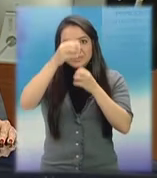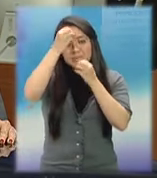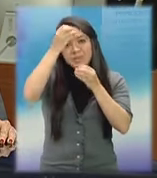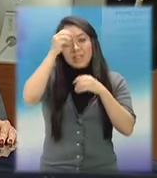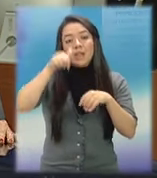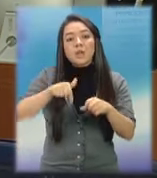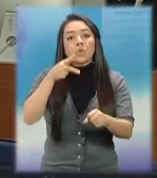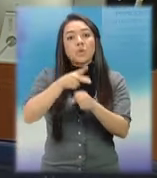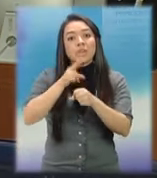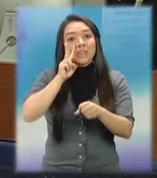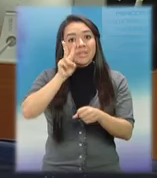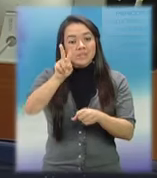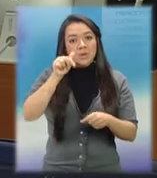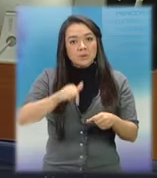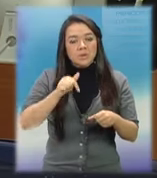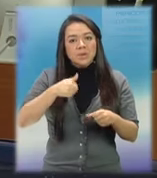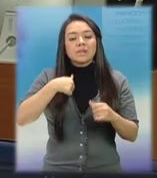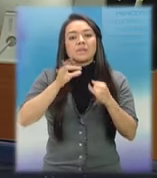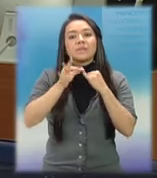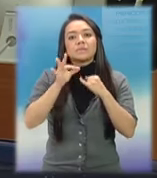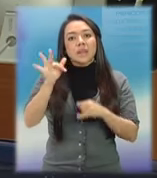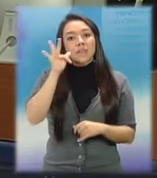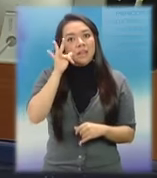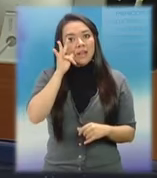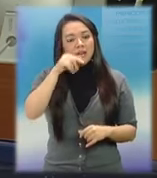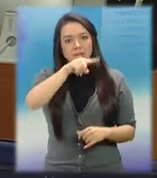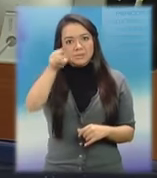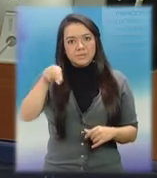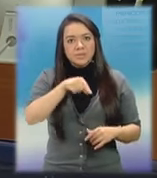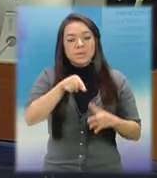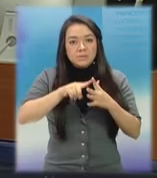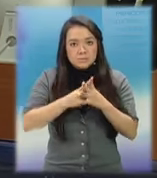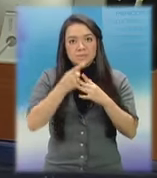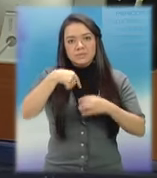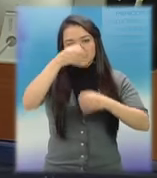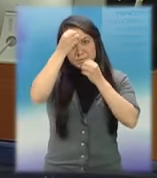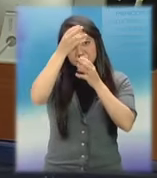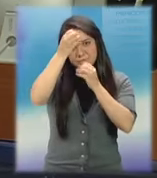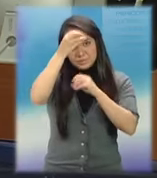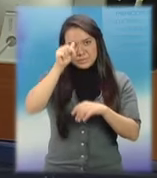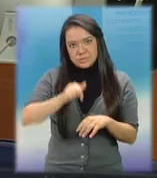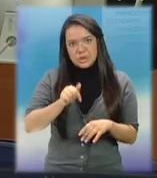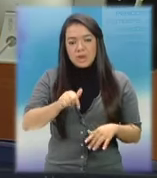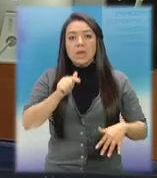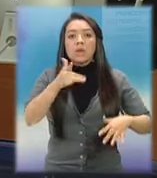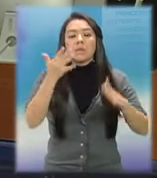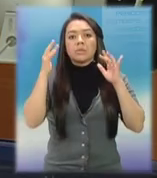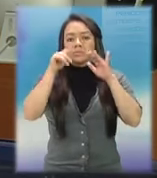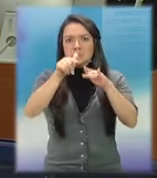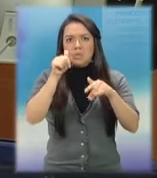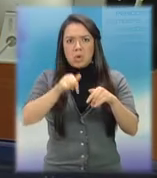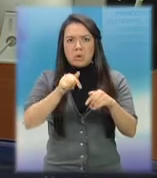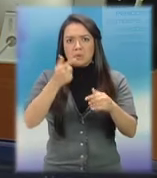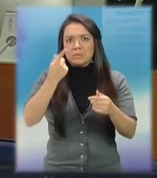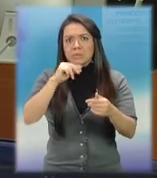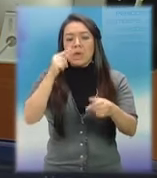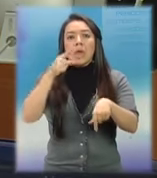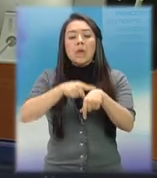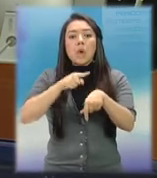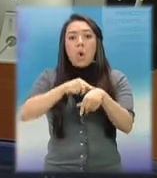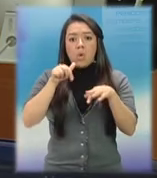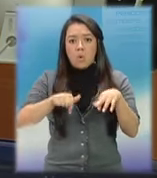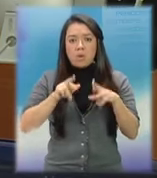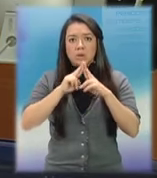noticiero Guatevisión. Hoy Ticalia Parada es la intérprete de señas. Comenzamos con la información. Más tardaron en llegar de lo que duró la sesión